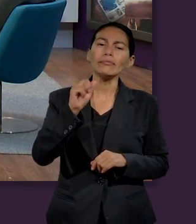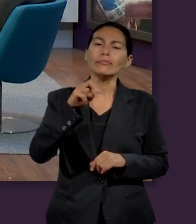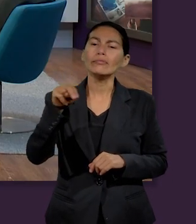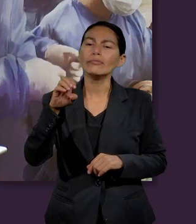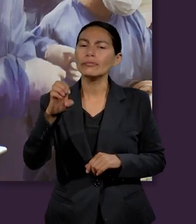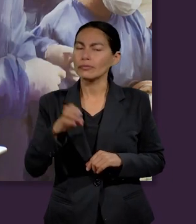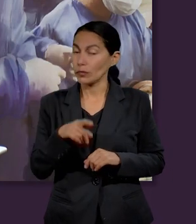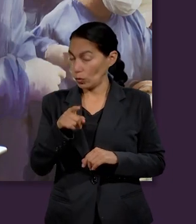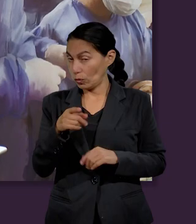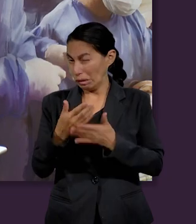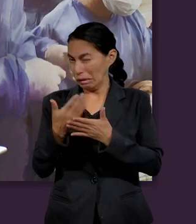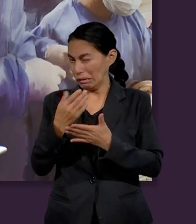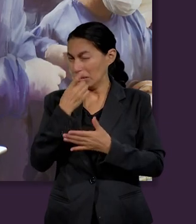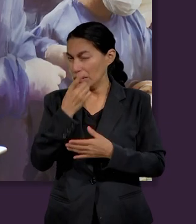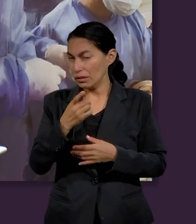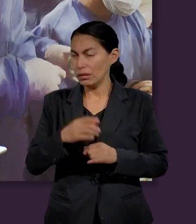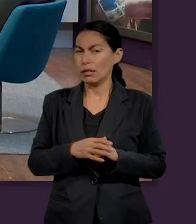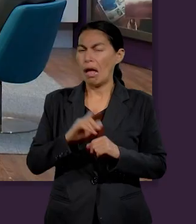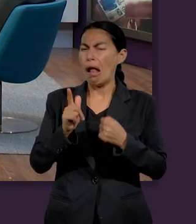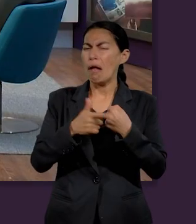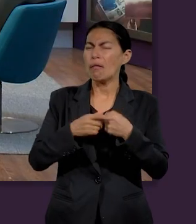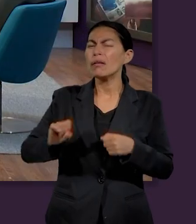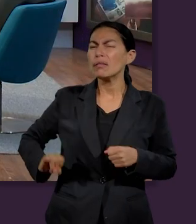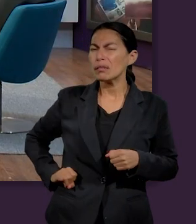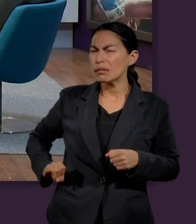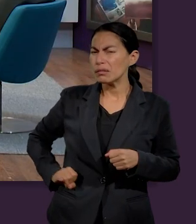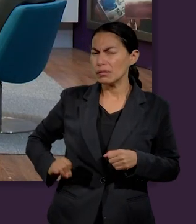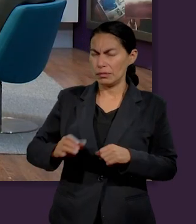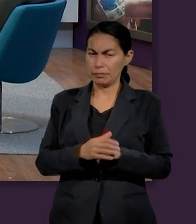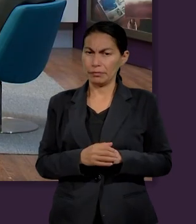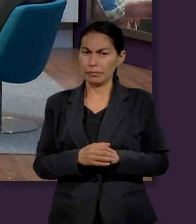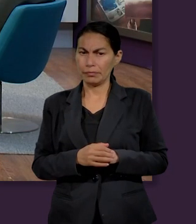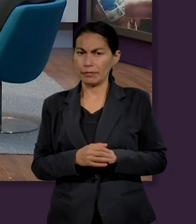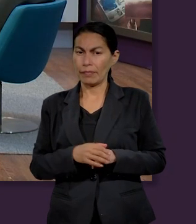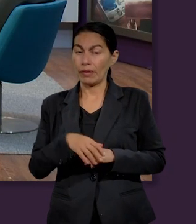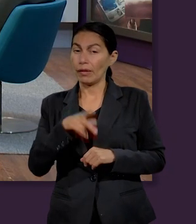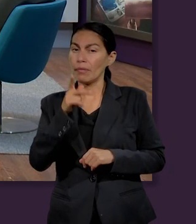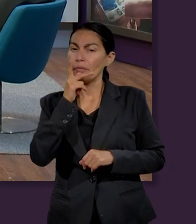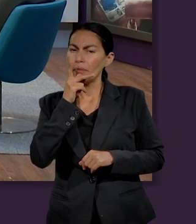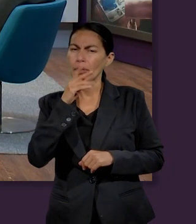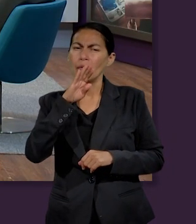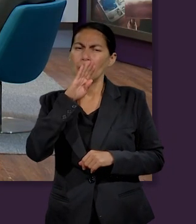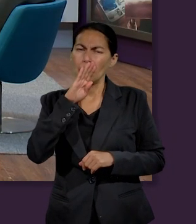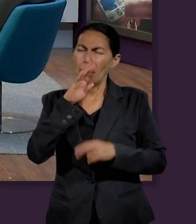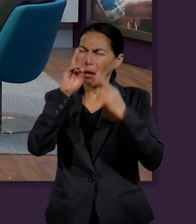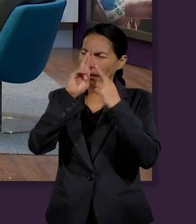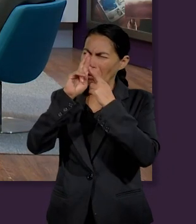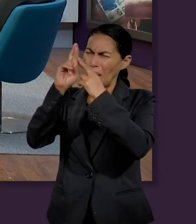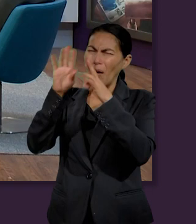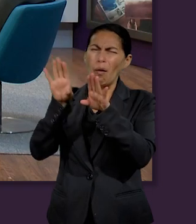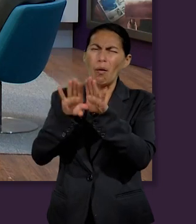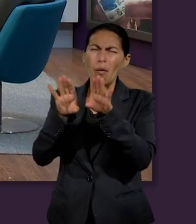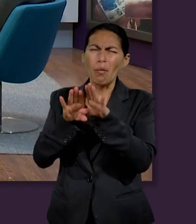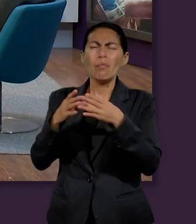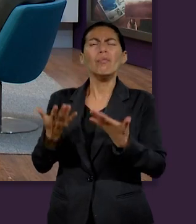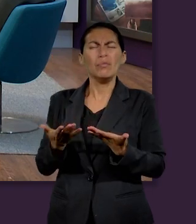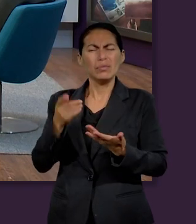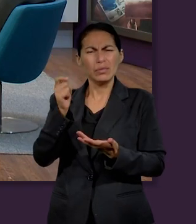Diane, tú mencionaste en algún momento algo interesante que me llamó la atención de honrar a nuestros padres. ¿Cómo